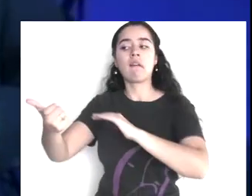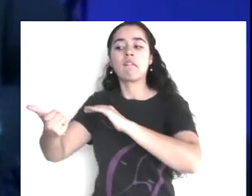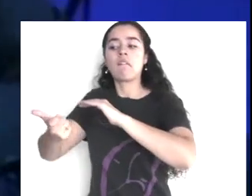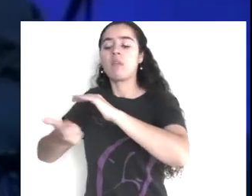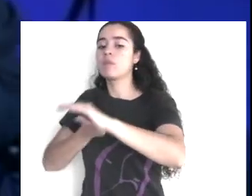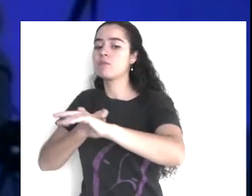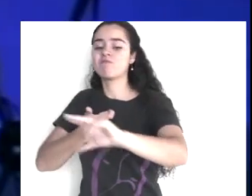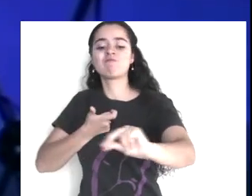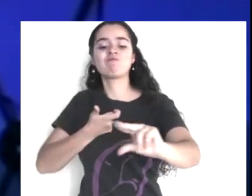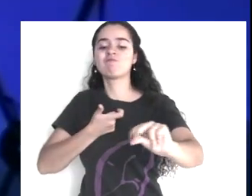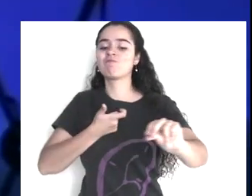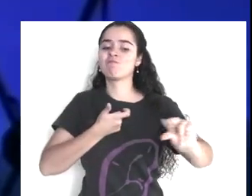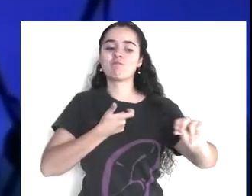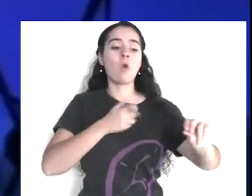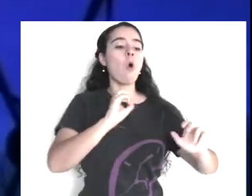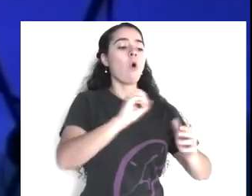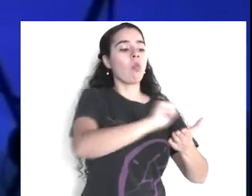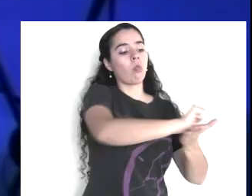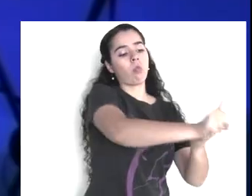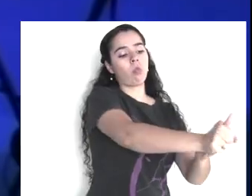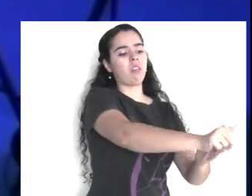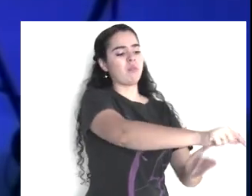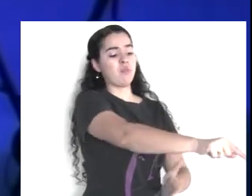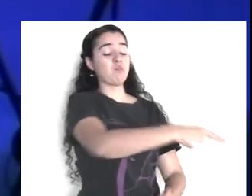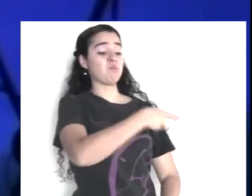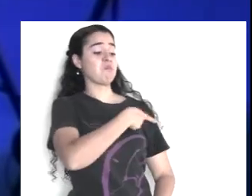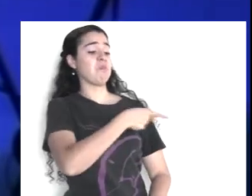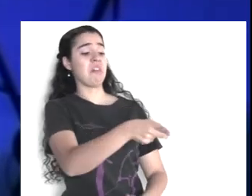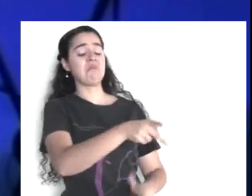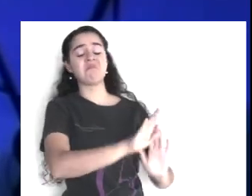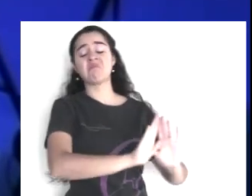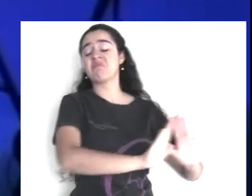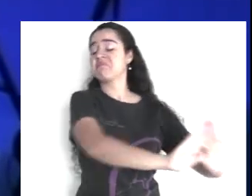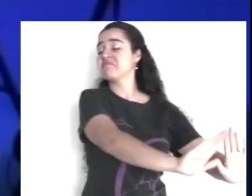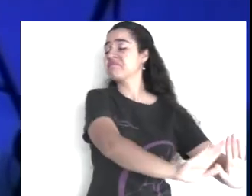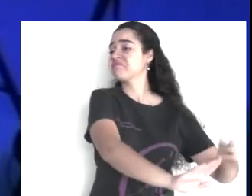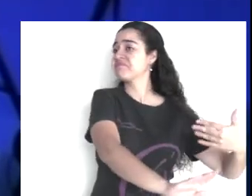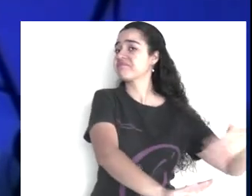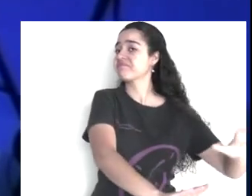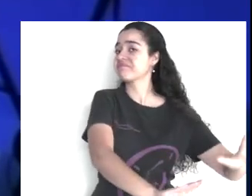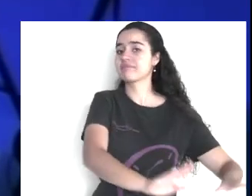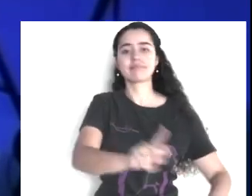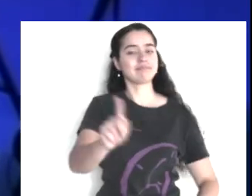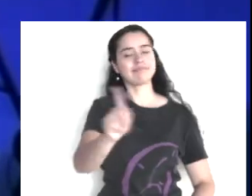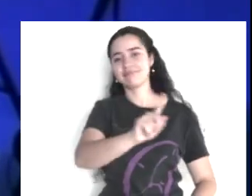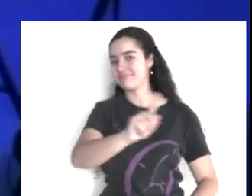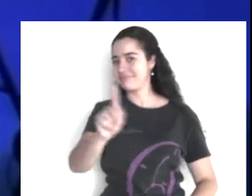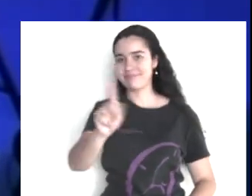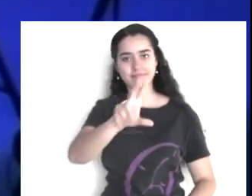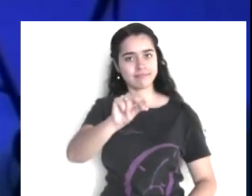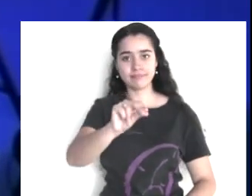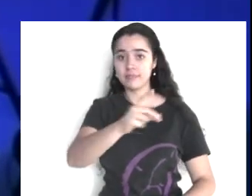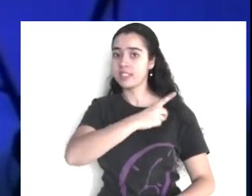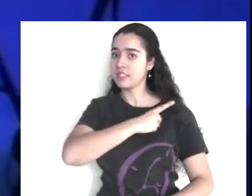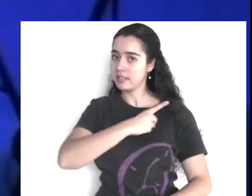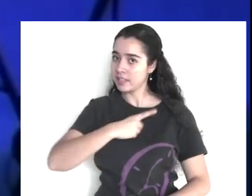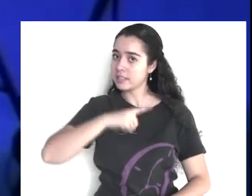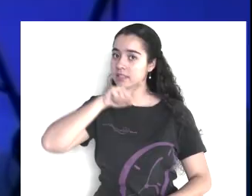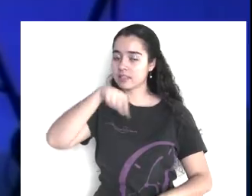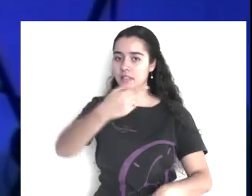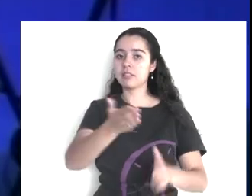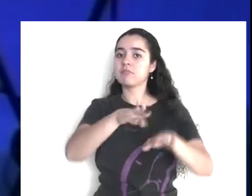bueno, no hagas distinción, persona, o sea, significa, no te inclines, a ninguno, en el juicio,